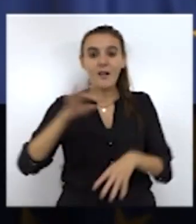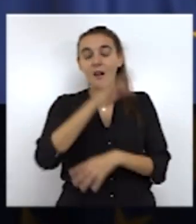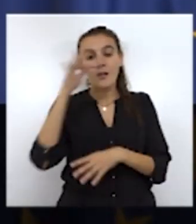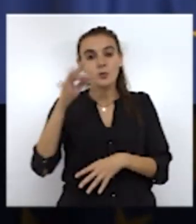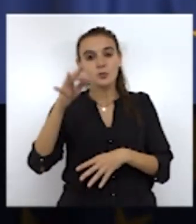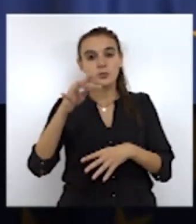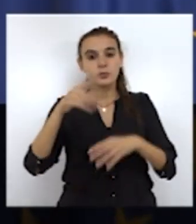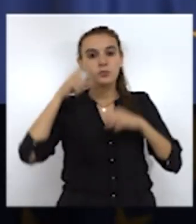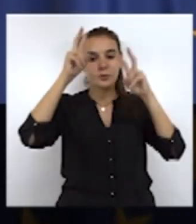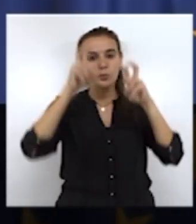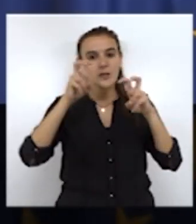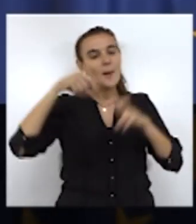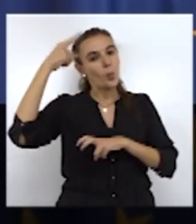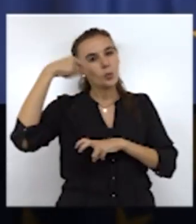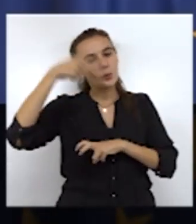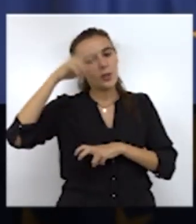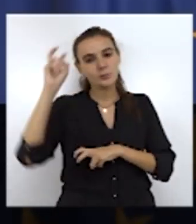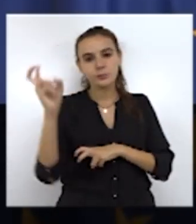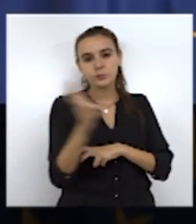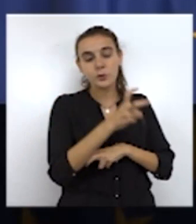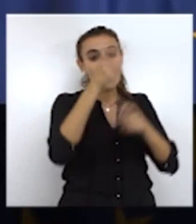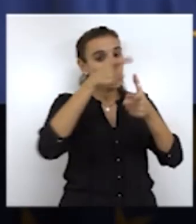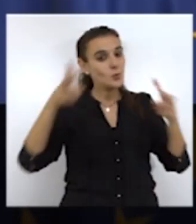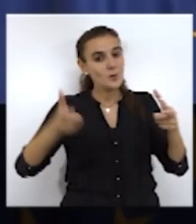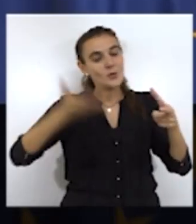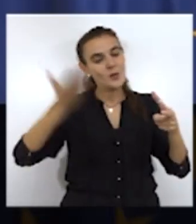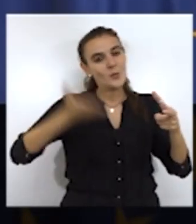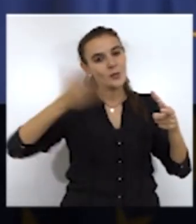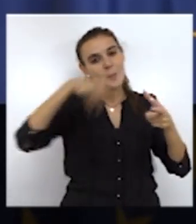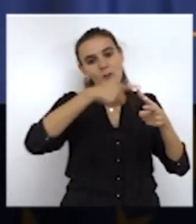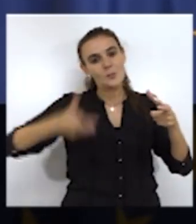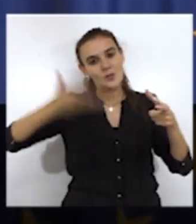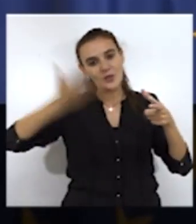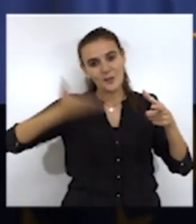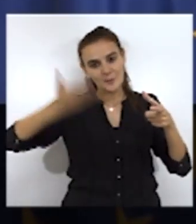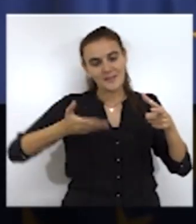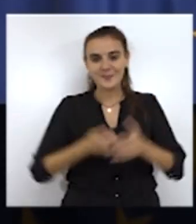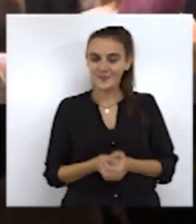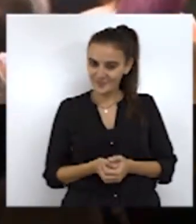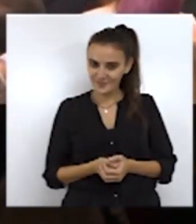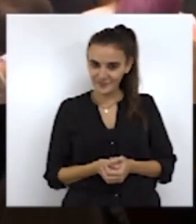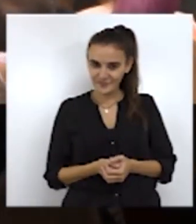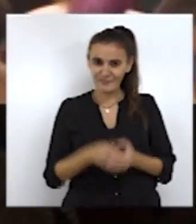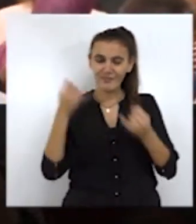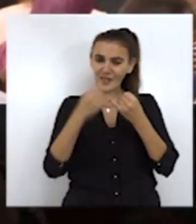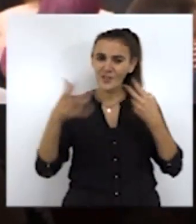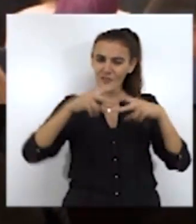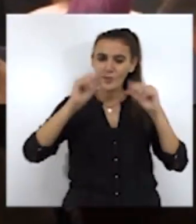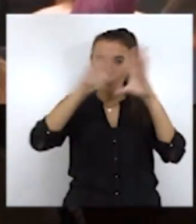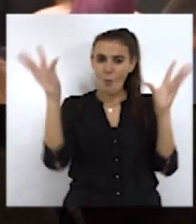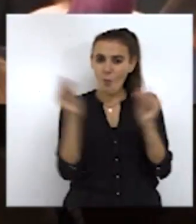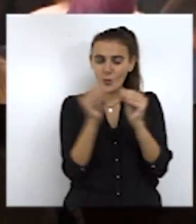por sus manifestaciones culturales y por su gente, sobre todo por su gente. Y acabo con una